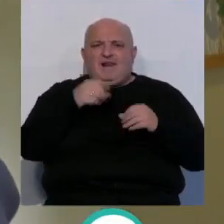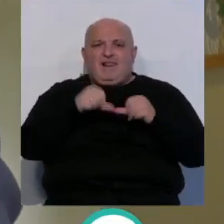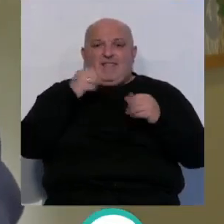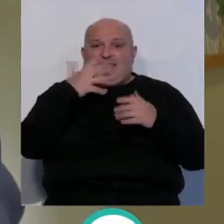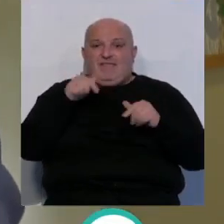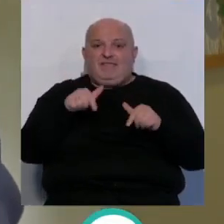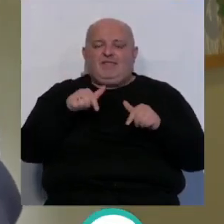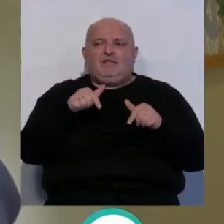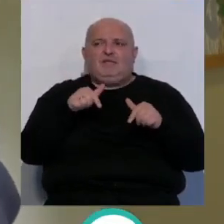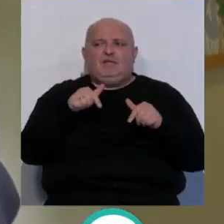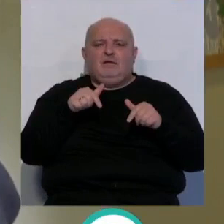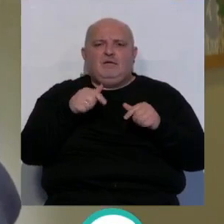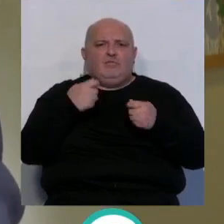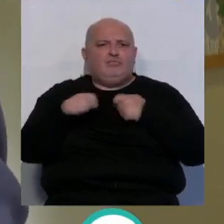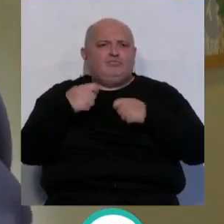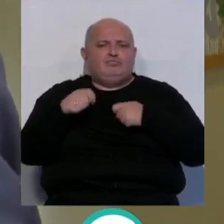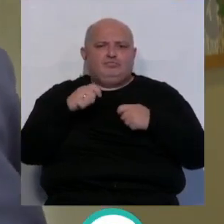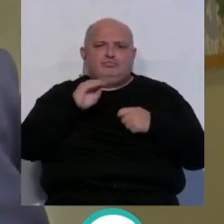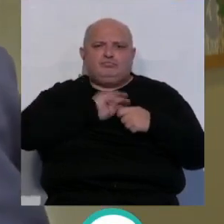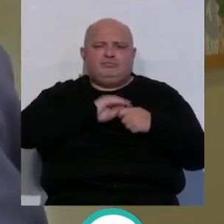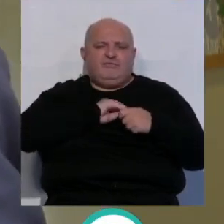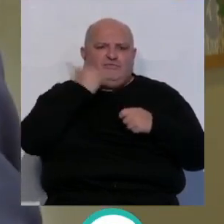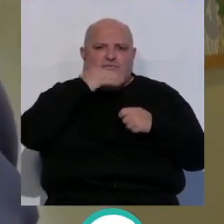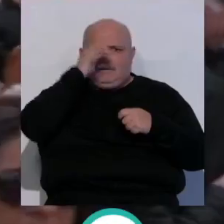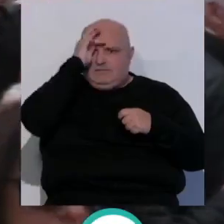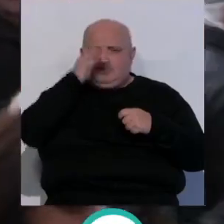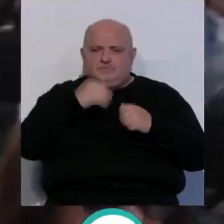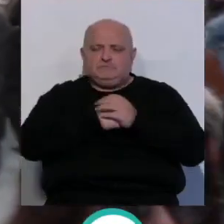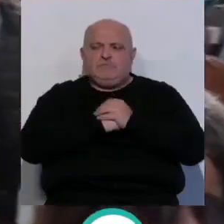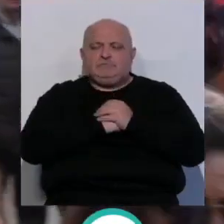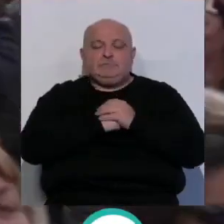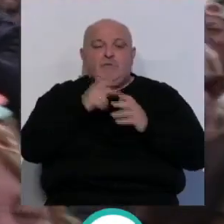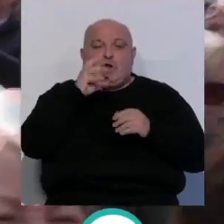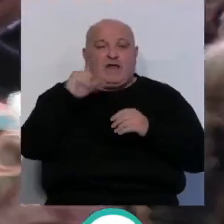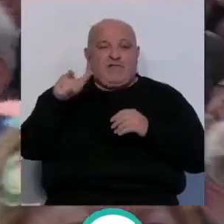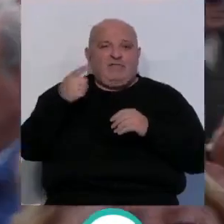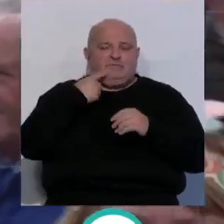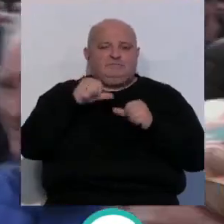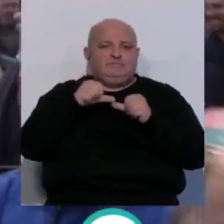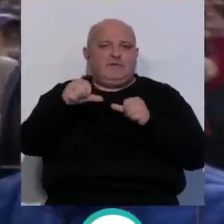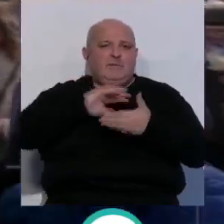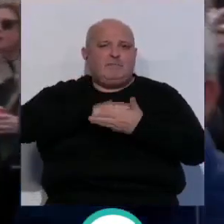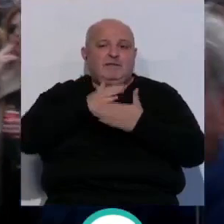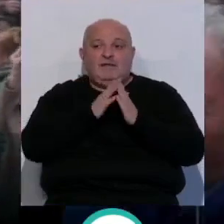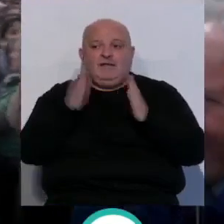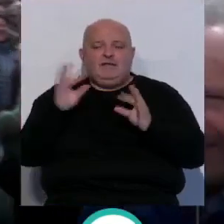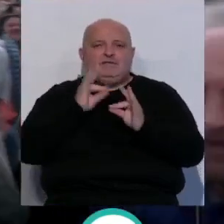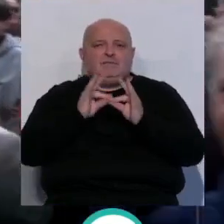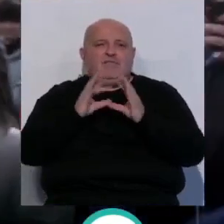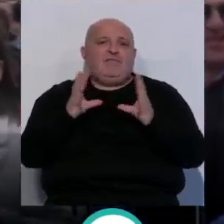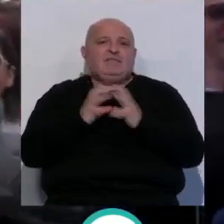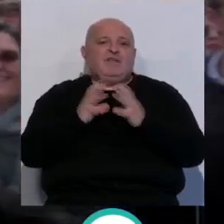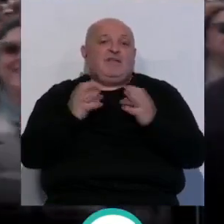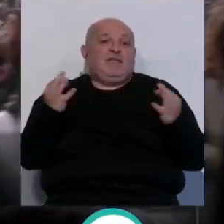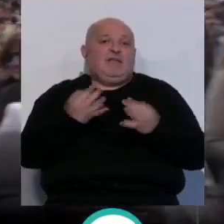esas ventas que se han realizado este fin de semana pasado. Desde ORECA afrontan los próximos meses hasta septiembre con el deseo